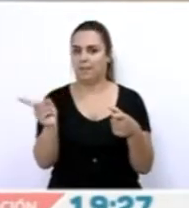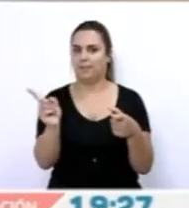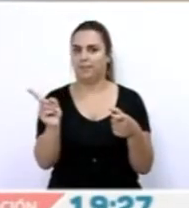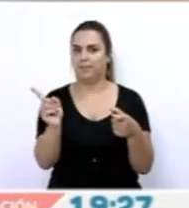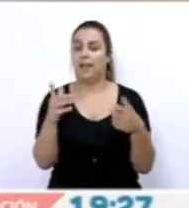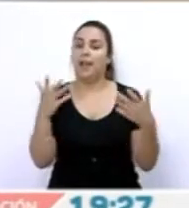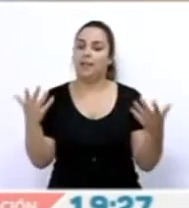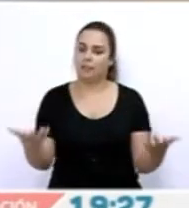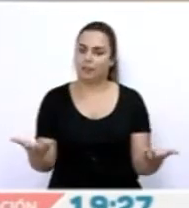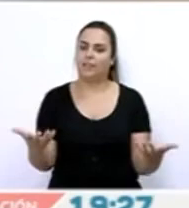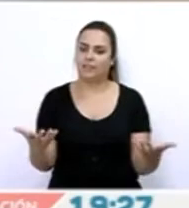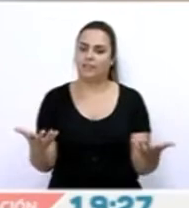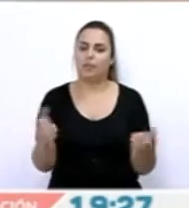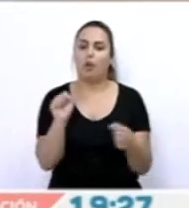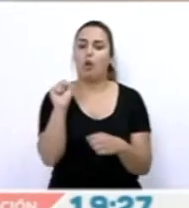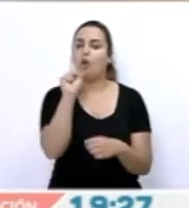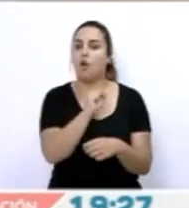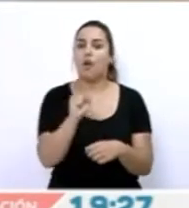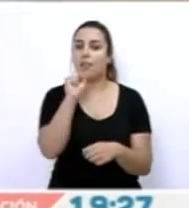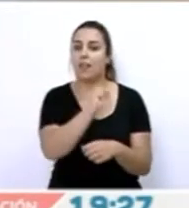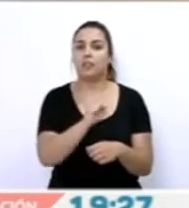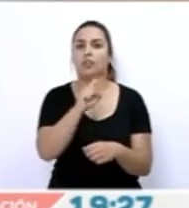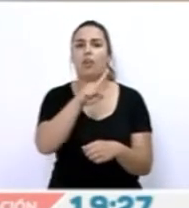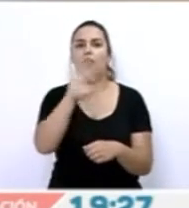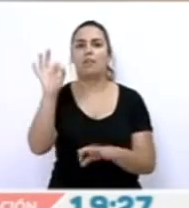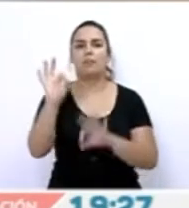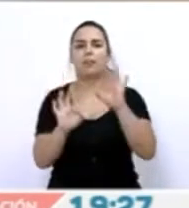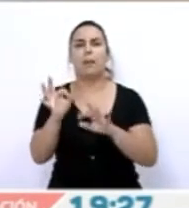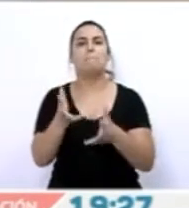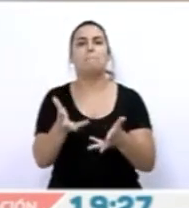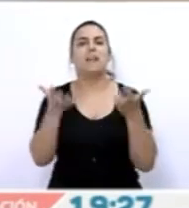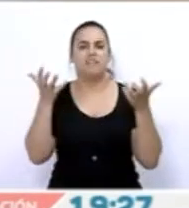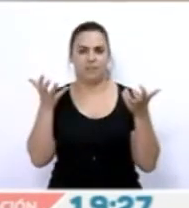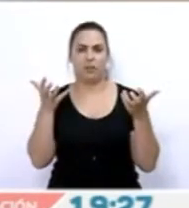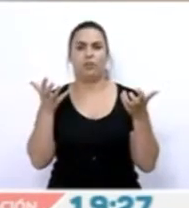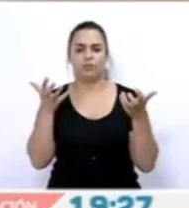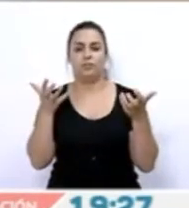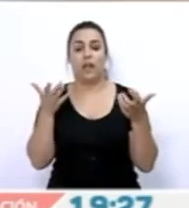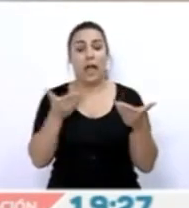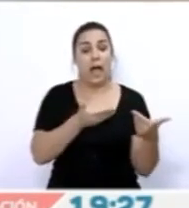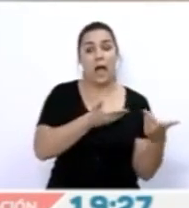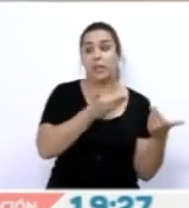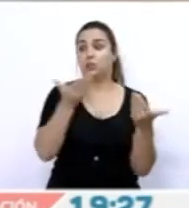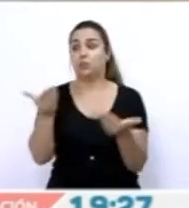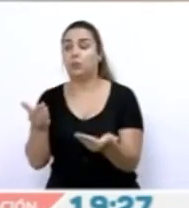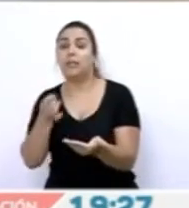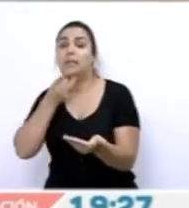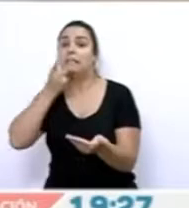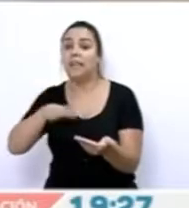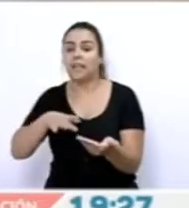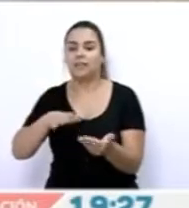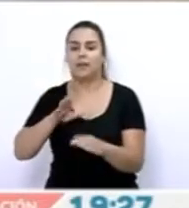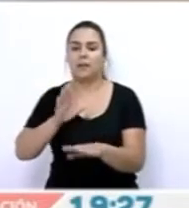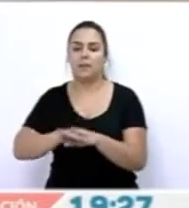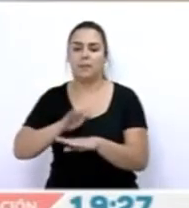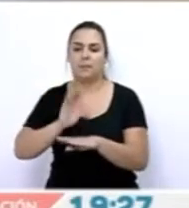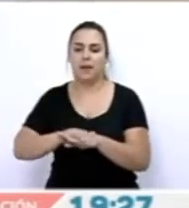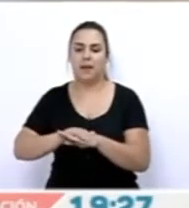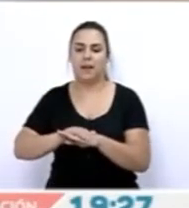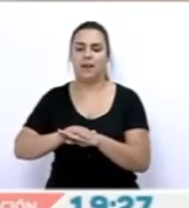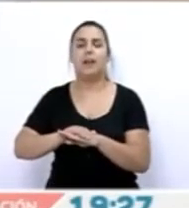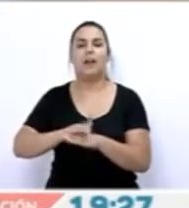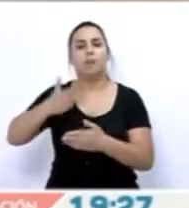es un concierto al 100% benéfico. La ayuda va a ser para paliar esa brecha digital,